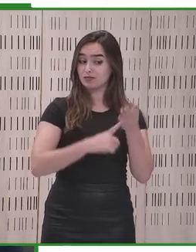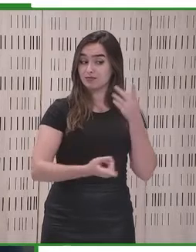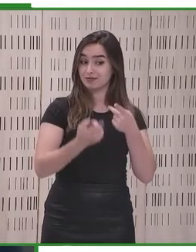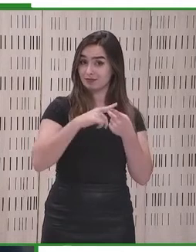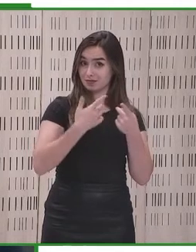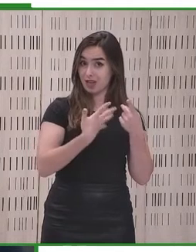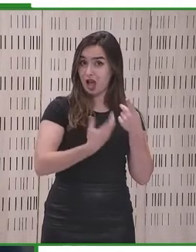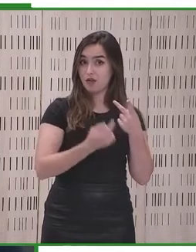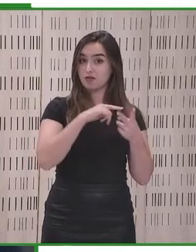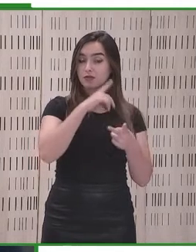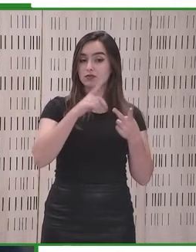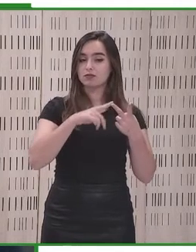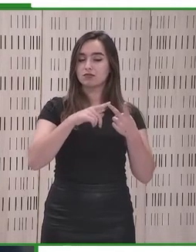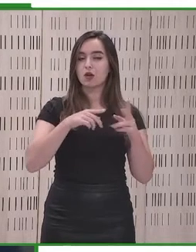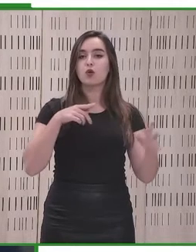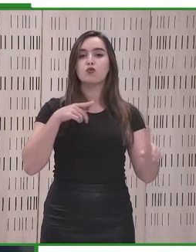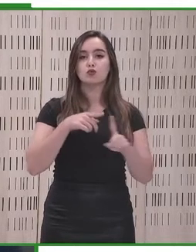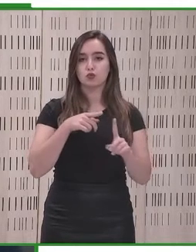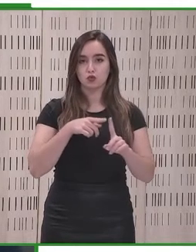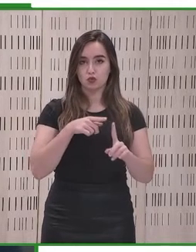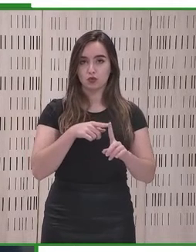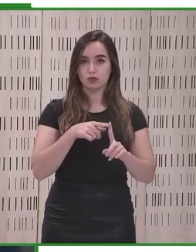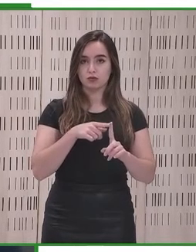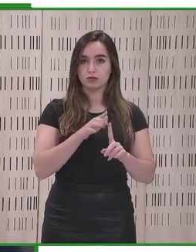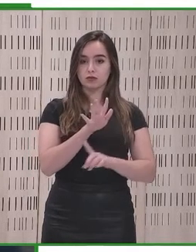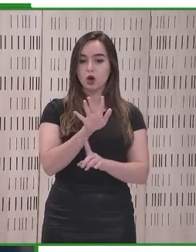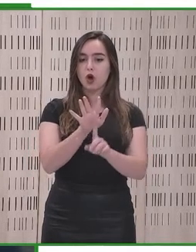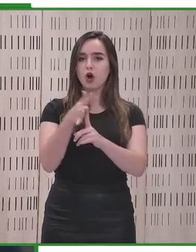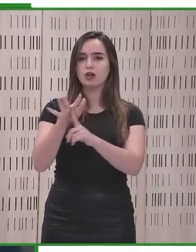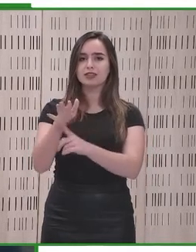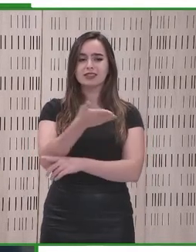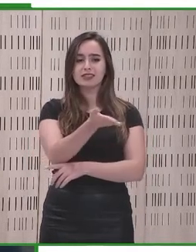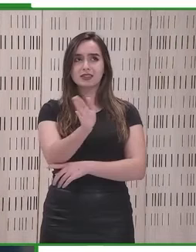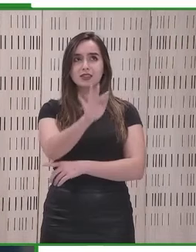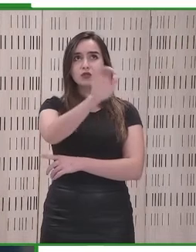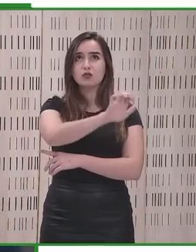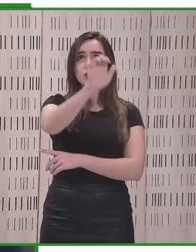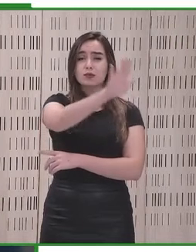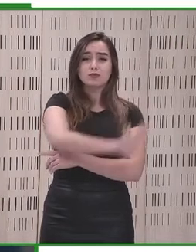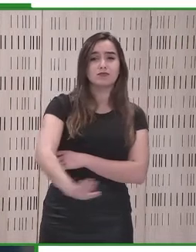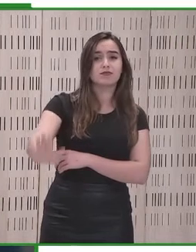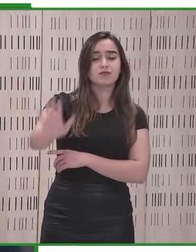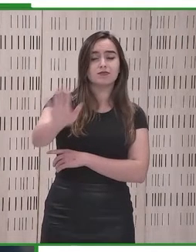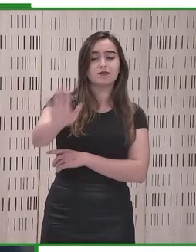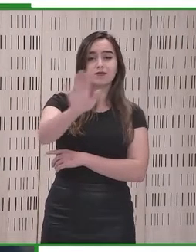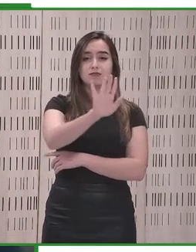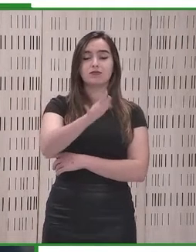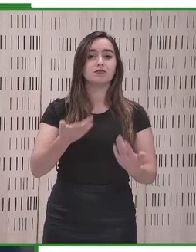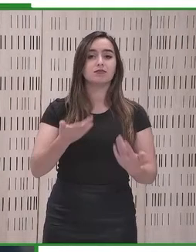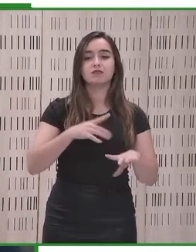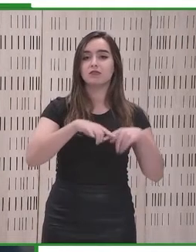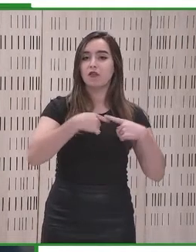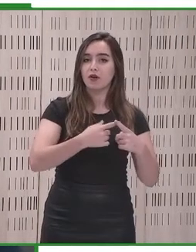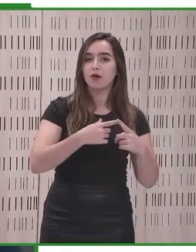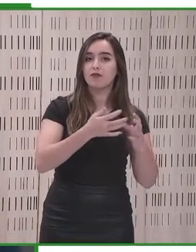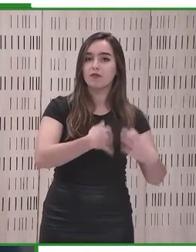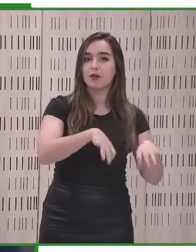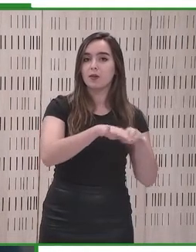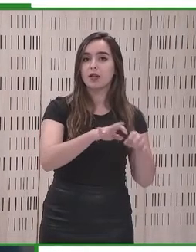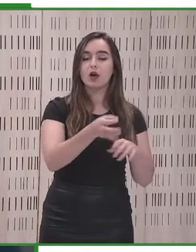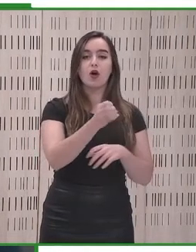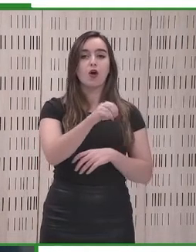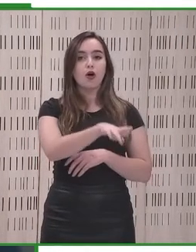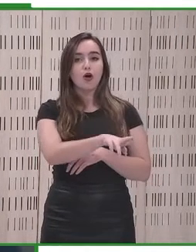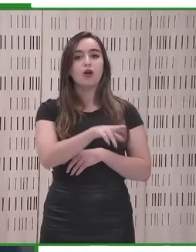requisitos. Requisitos para el uso de dichos productos y servicios que pueden ser